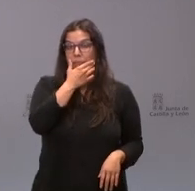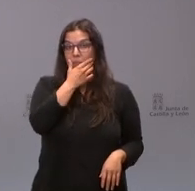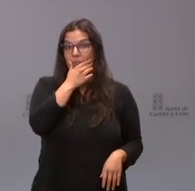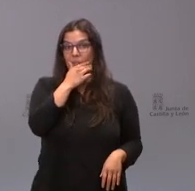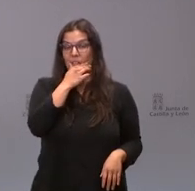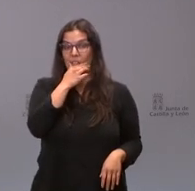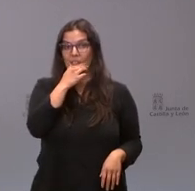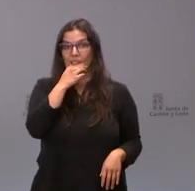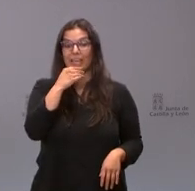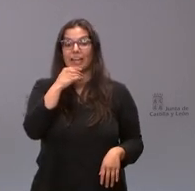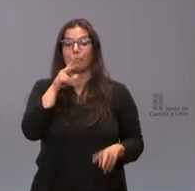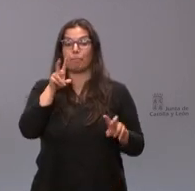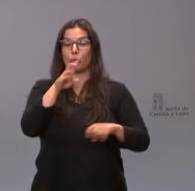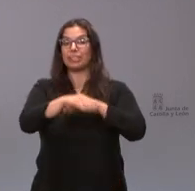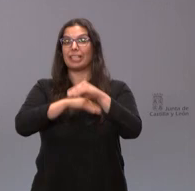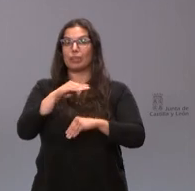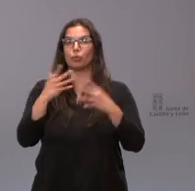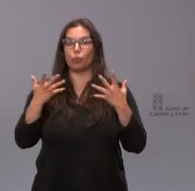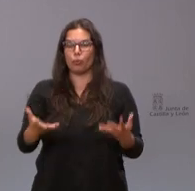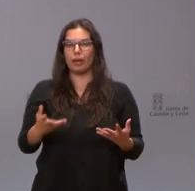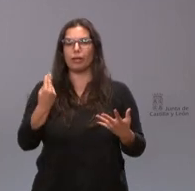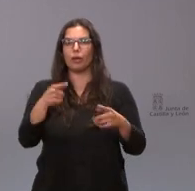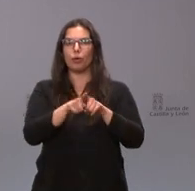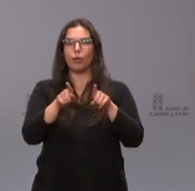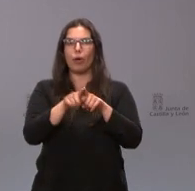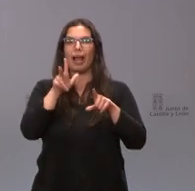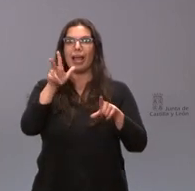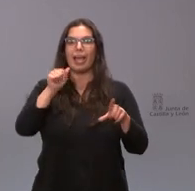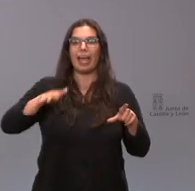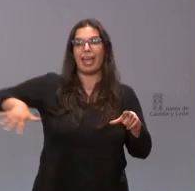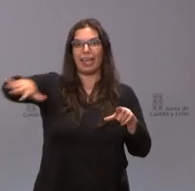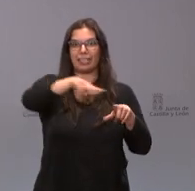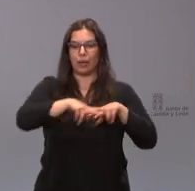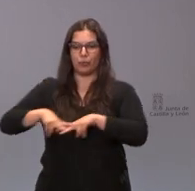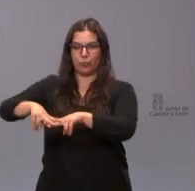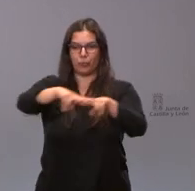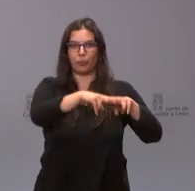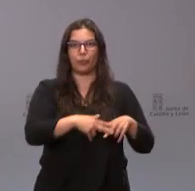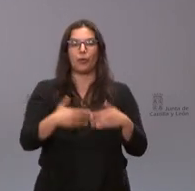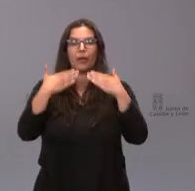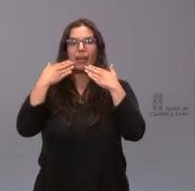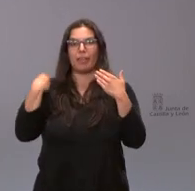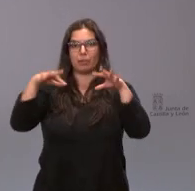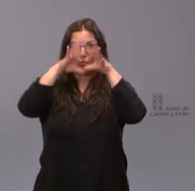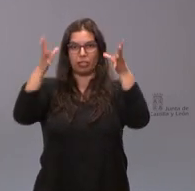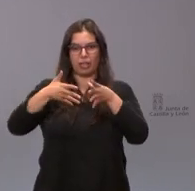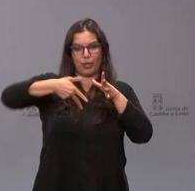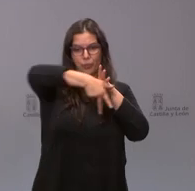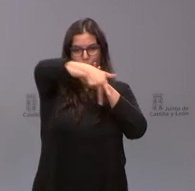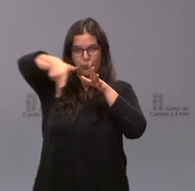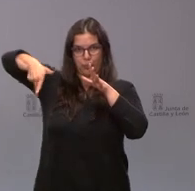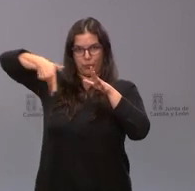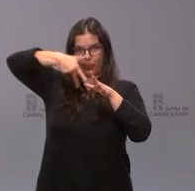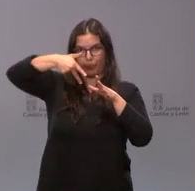lo que se ha hecho inicialmente es una valoración de las hectáreas a través del sistema de satélite Galileo que se establece con